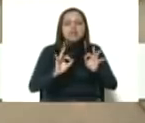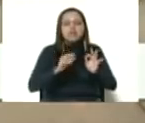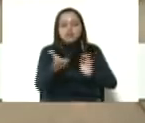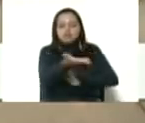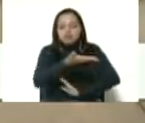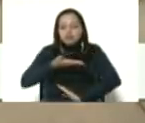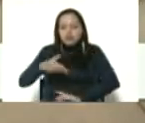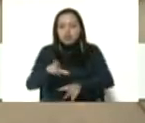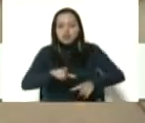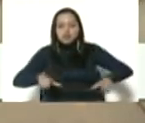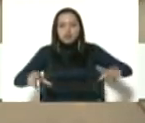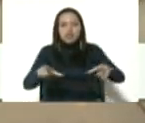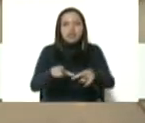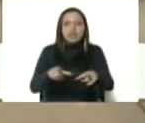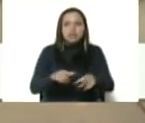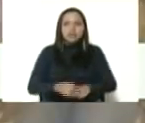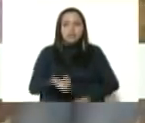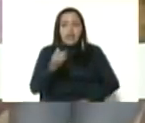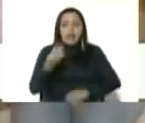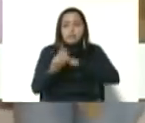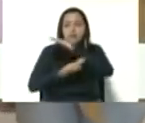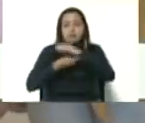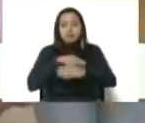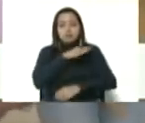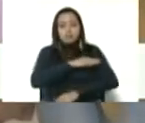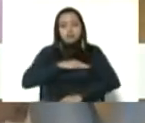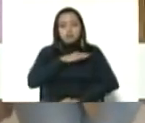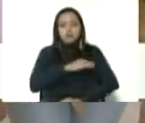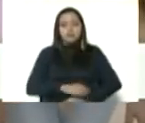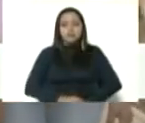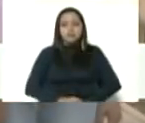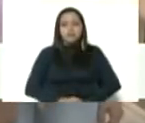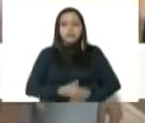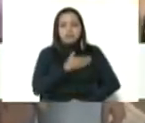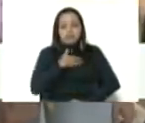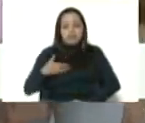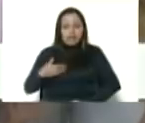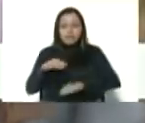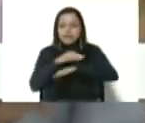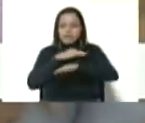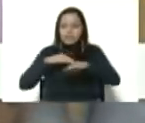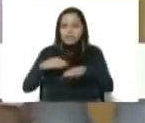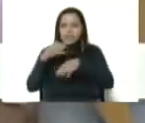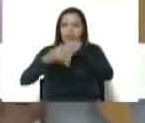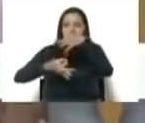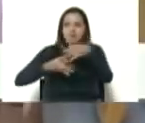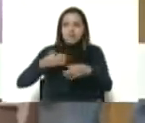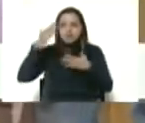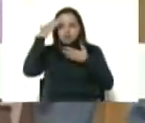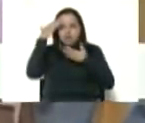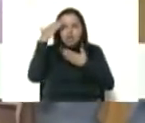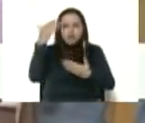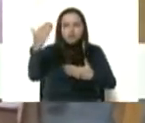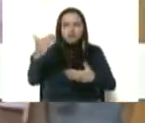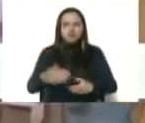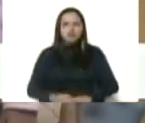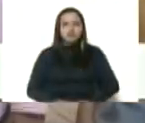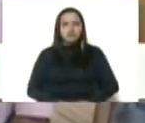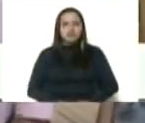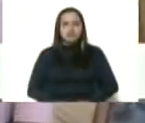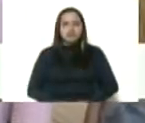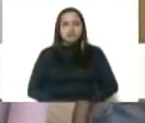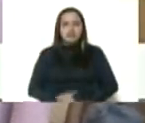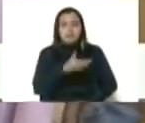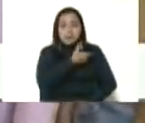estas zonas que comprenden la base de misión. Quisiera que nuestra querida ministra, pues, nos diera un saludo y también,